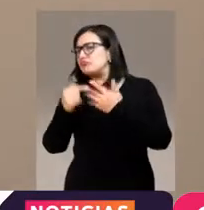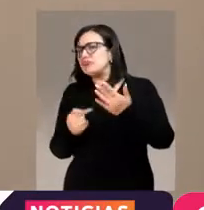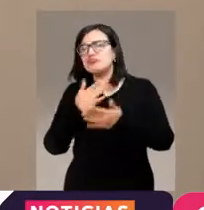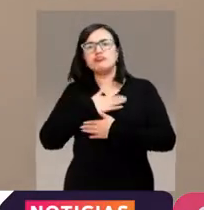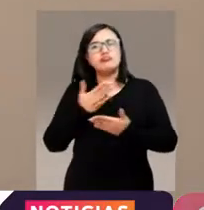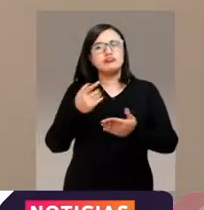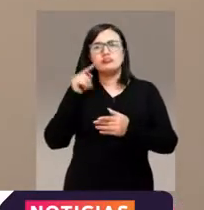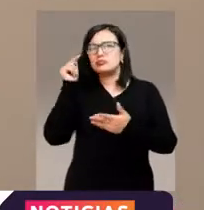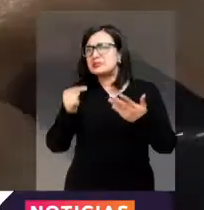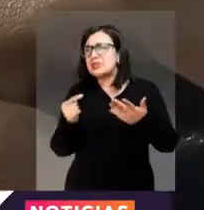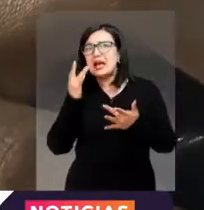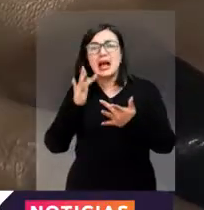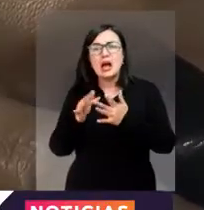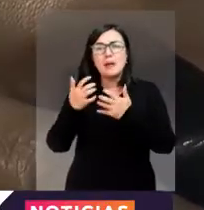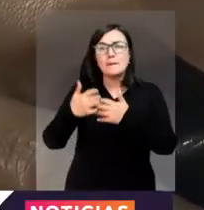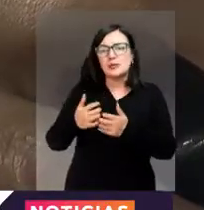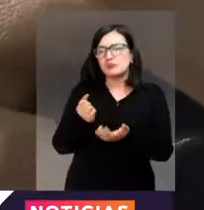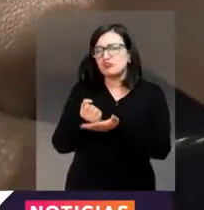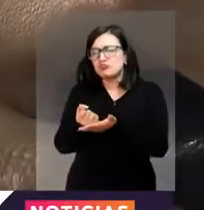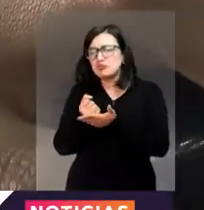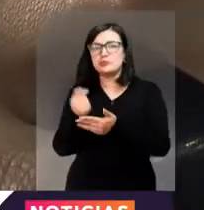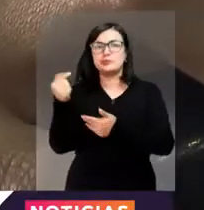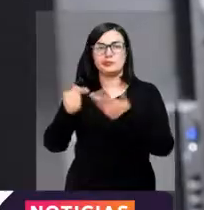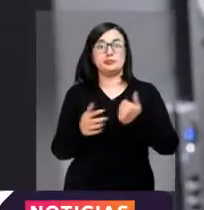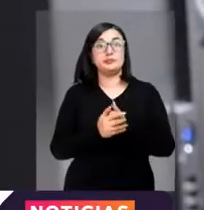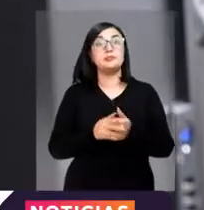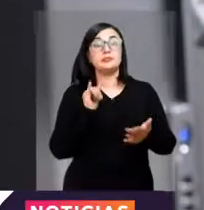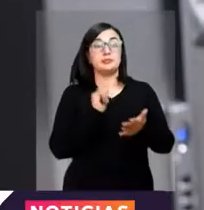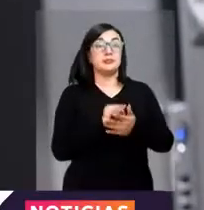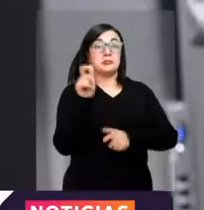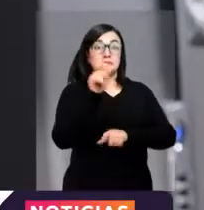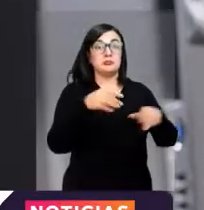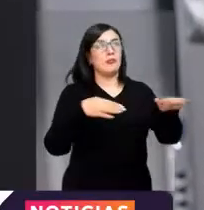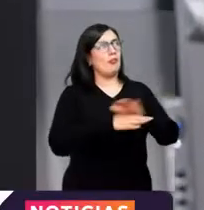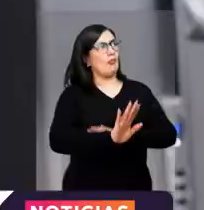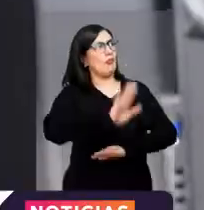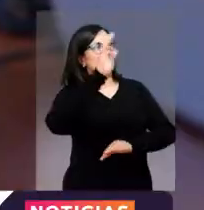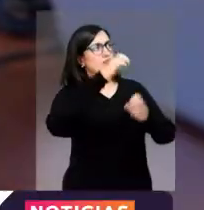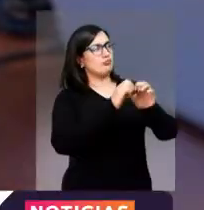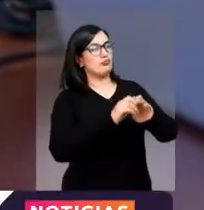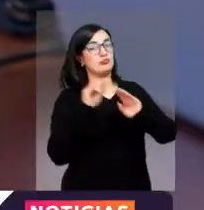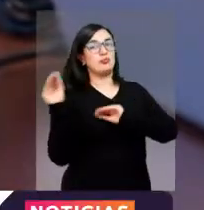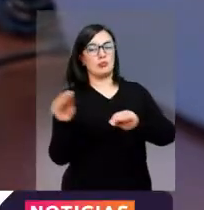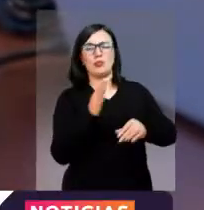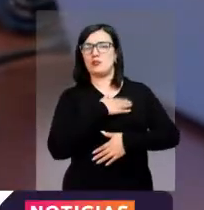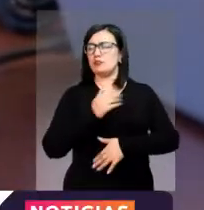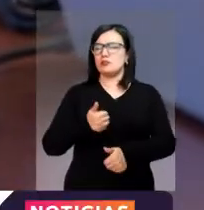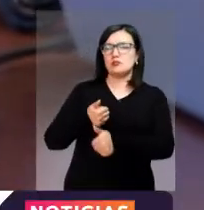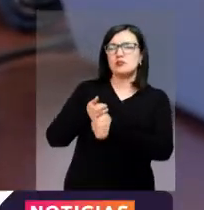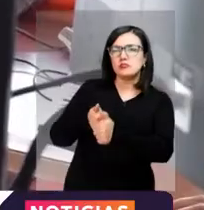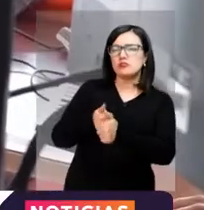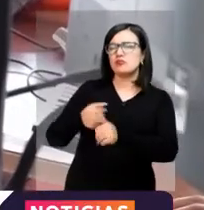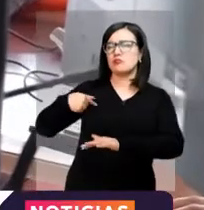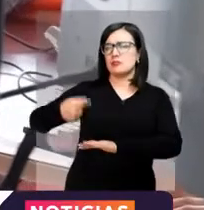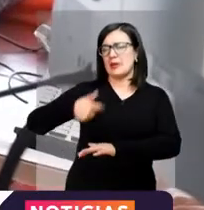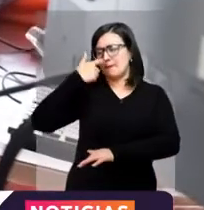de tu empresa o de tu emprendimiento. Los empresarios que ingresen al programa podrán tener un acompañamiento y seguimiento personalizado durante dos meses.